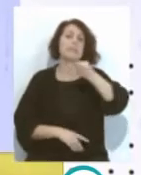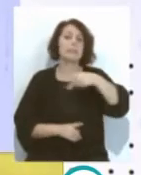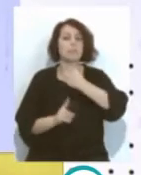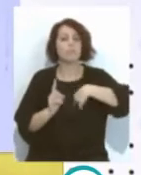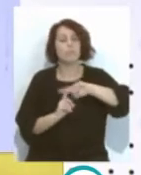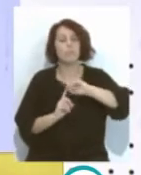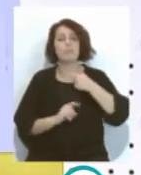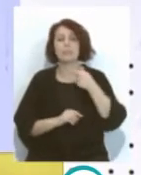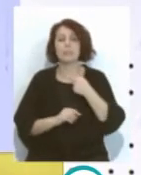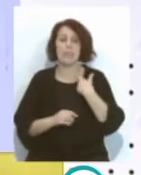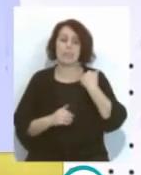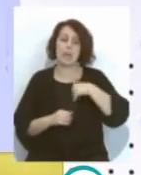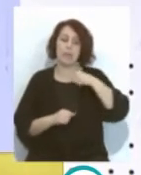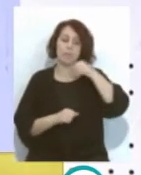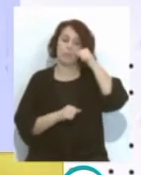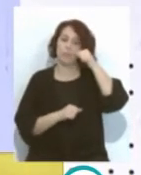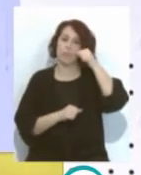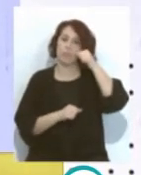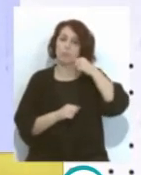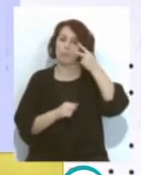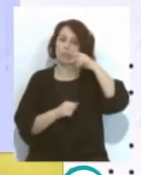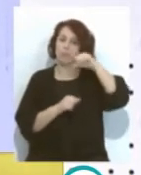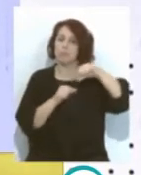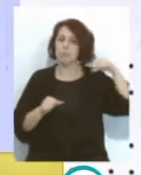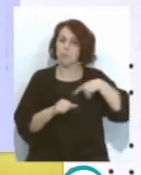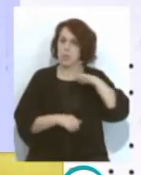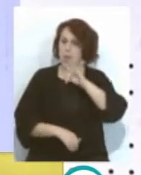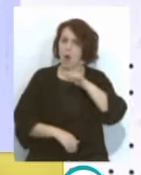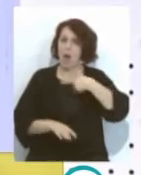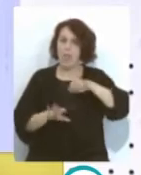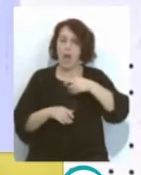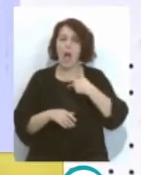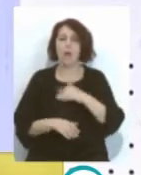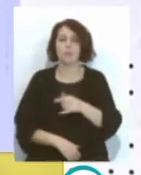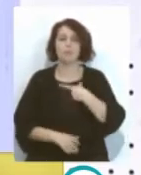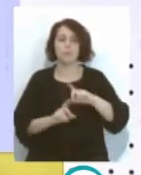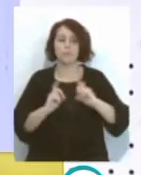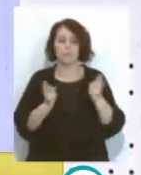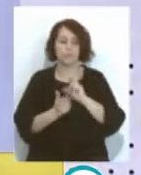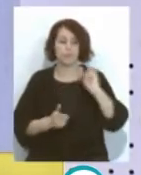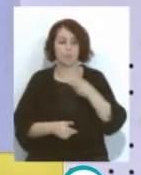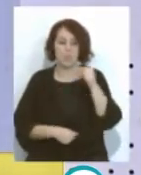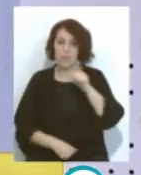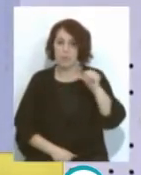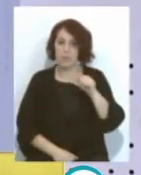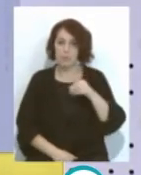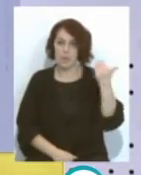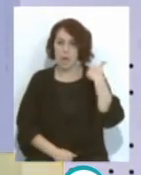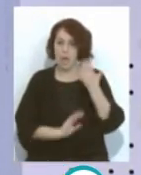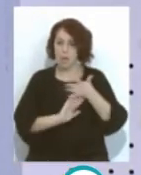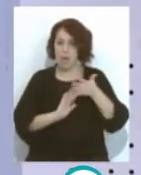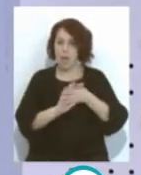con ese baje que ya tiene positivo el Cádiz Y con muchos equipos, como venimos comentando en últimas semanas Que están implicados